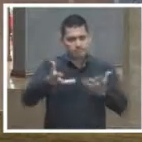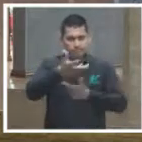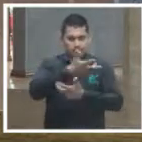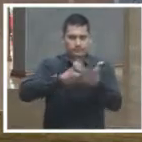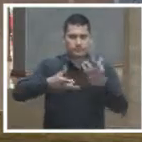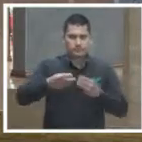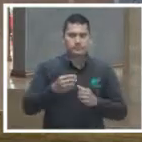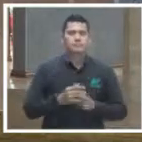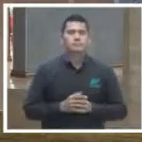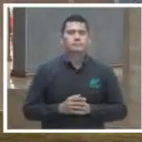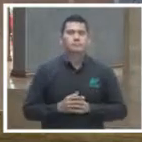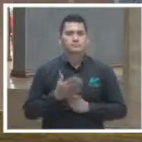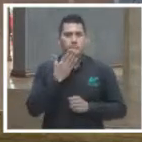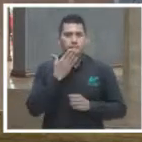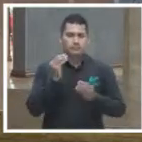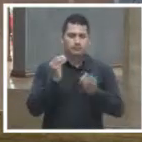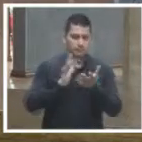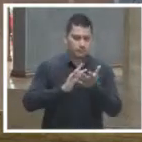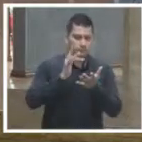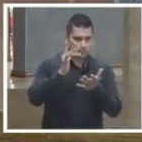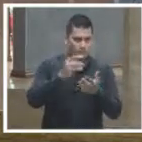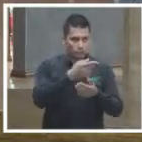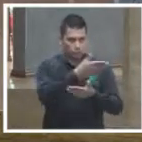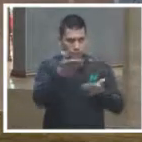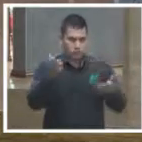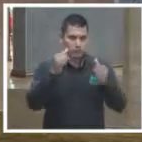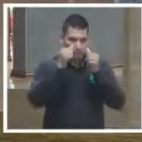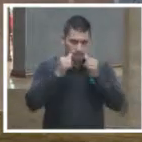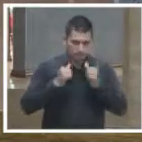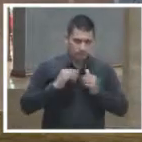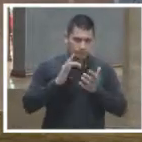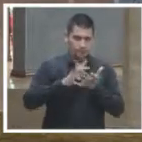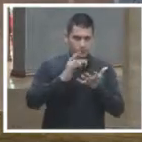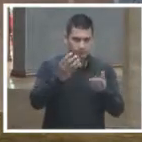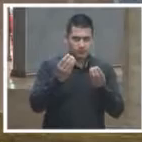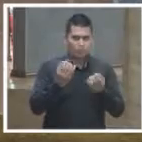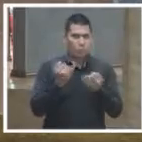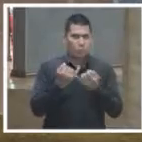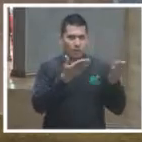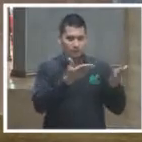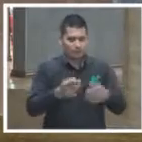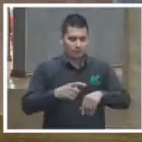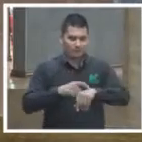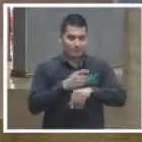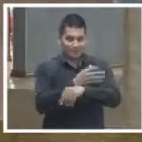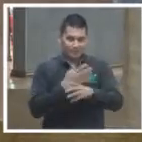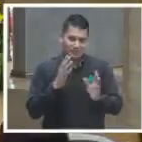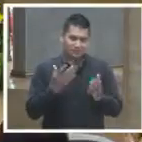muchas gracias a todos ustedes por su atención y por estar aquí hasta esta hora